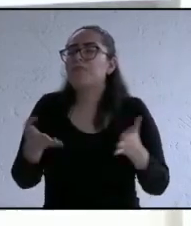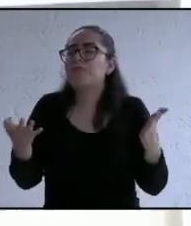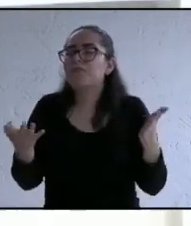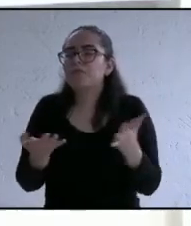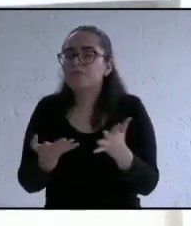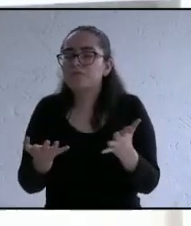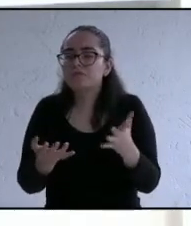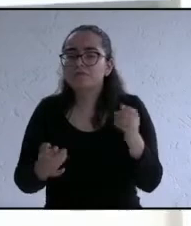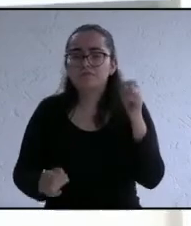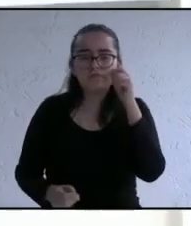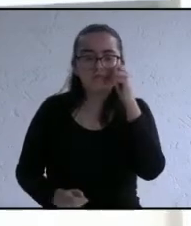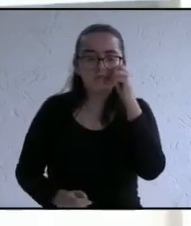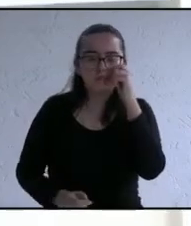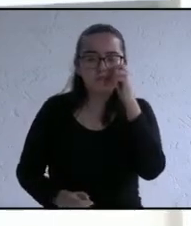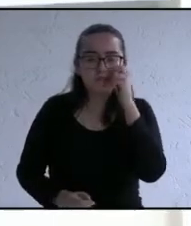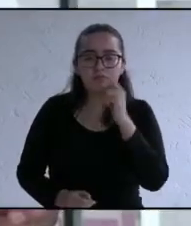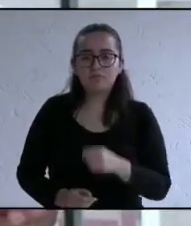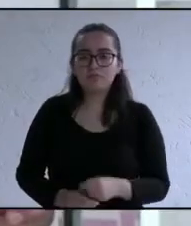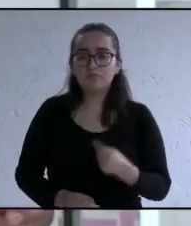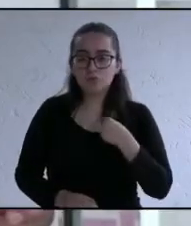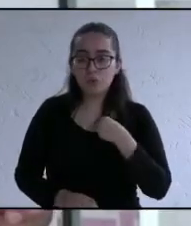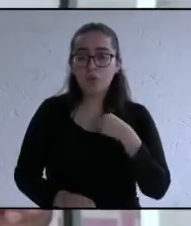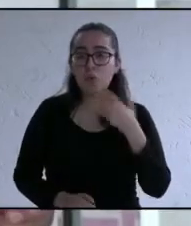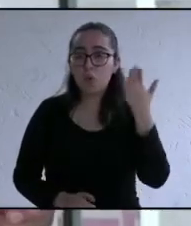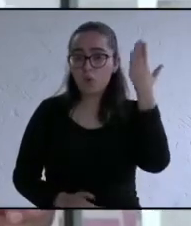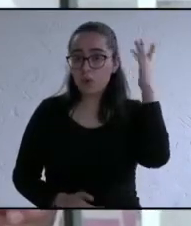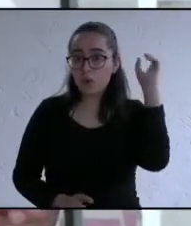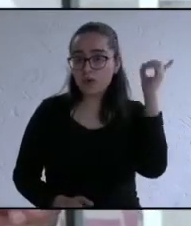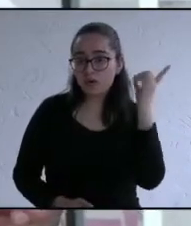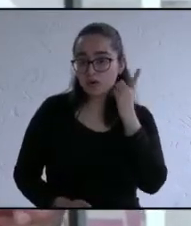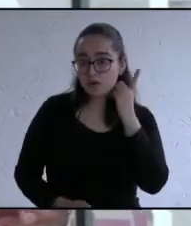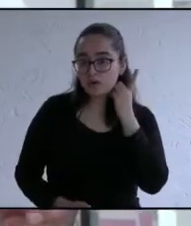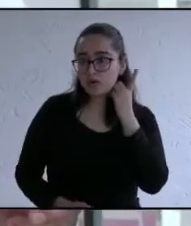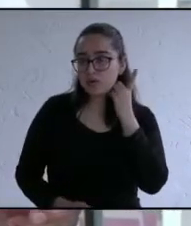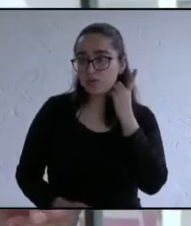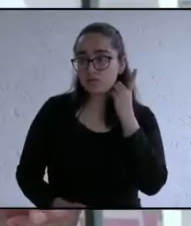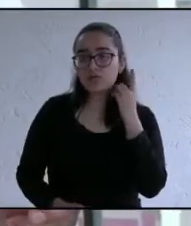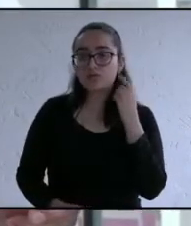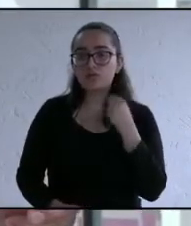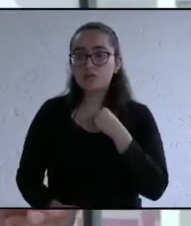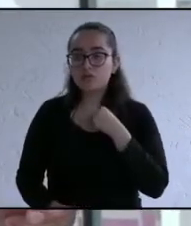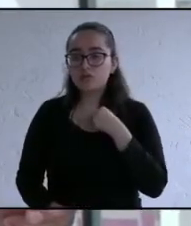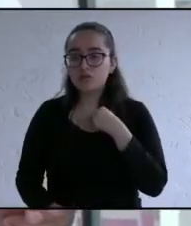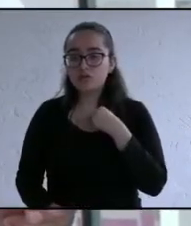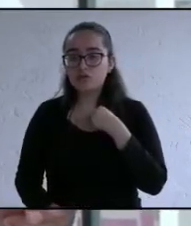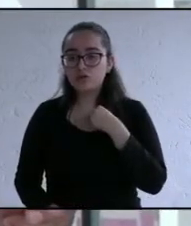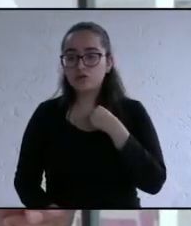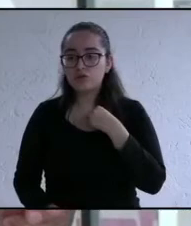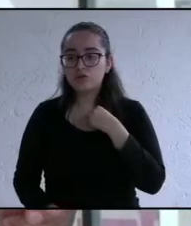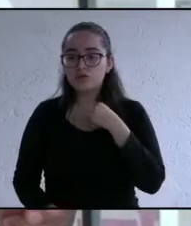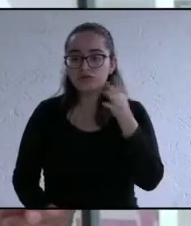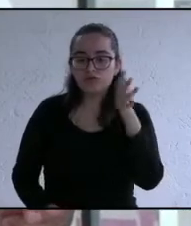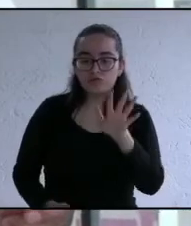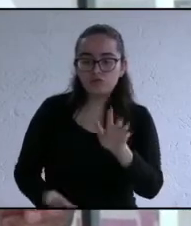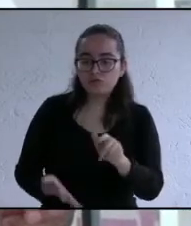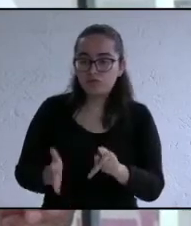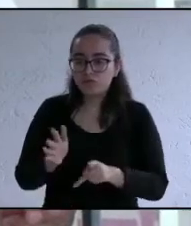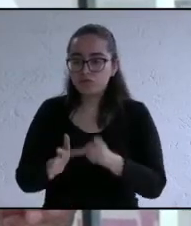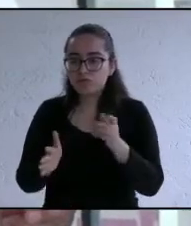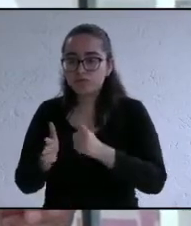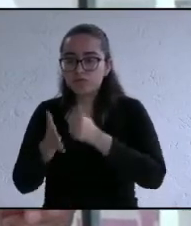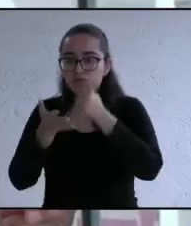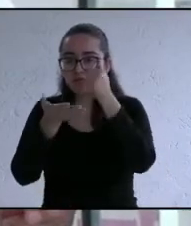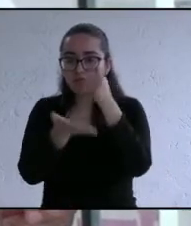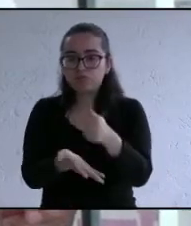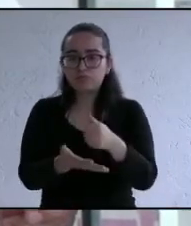este tecnológico adelante candidato yo fui diputado y gestioné diez veces más de cualquier presupuesto que tenga